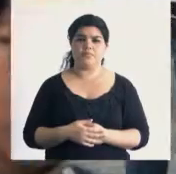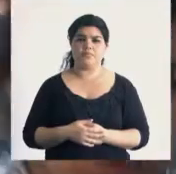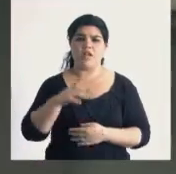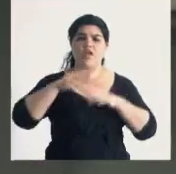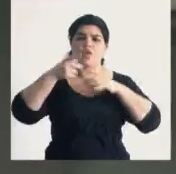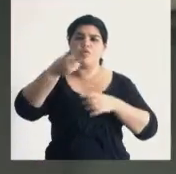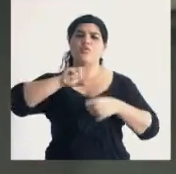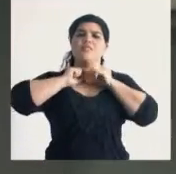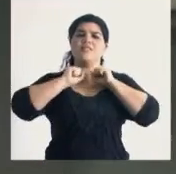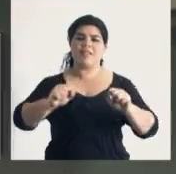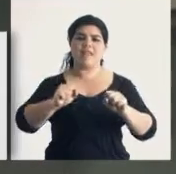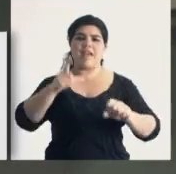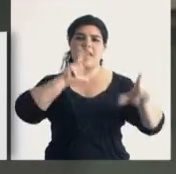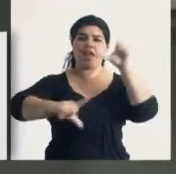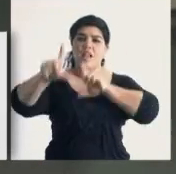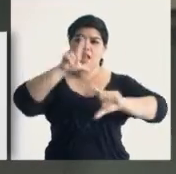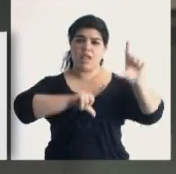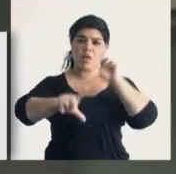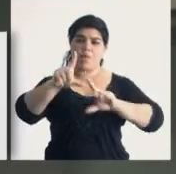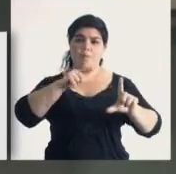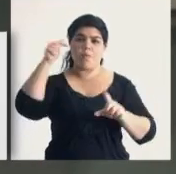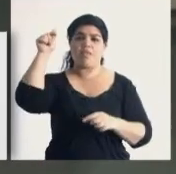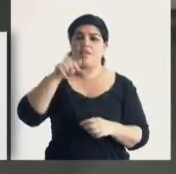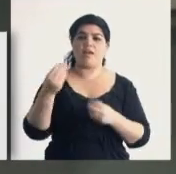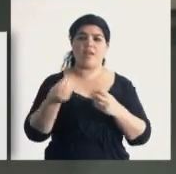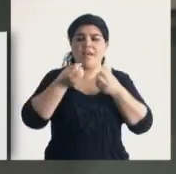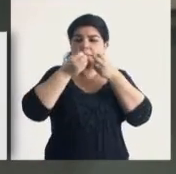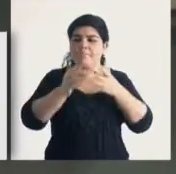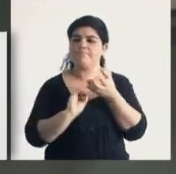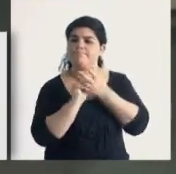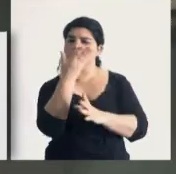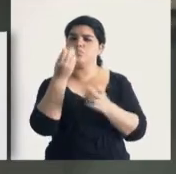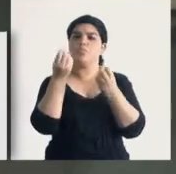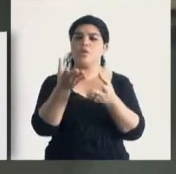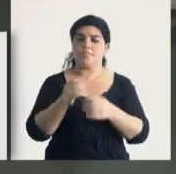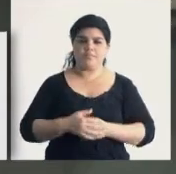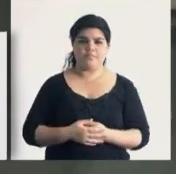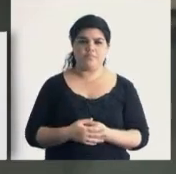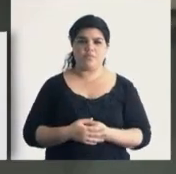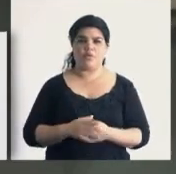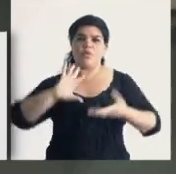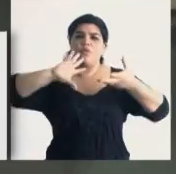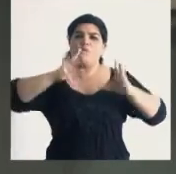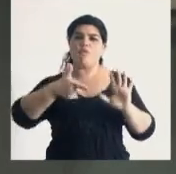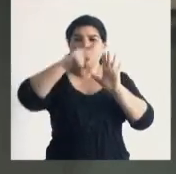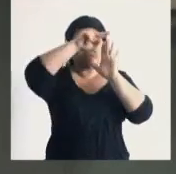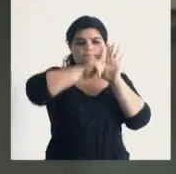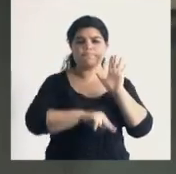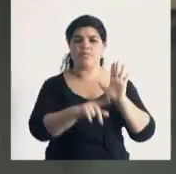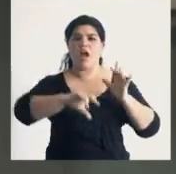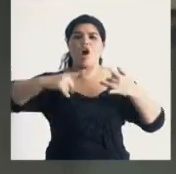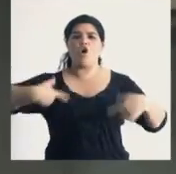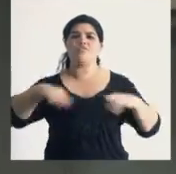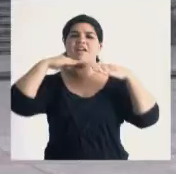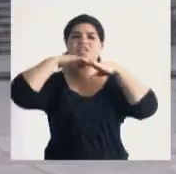La Subsecretaría de Políticas Lingüísticas nació para darle un marco institucional